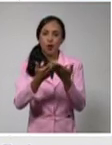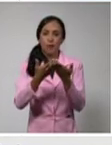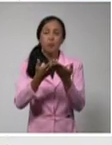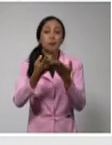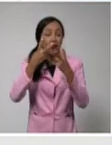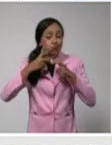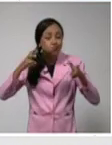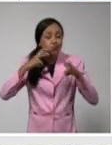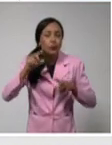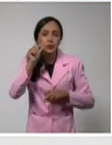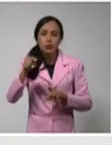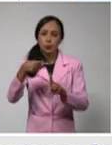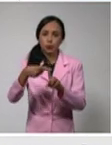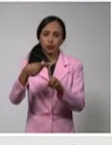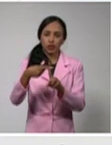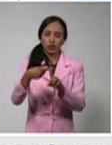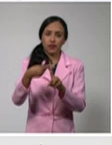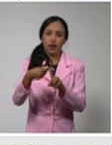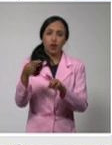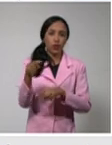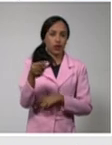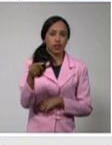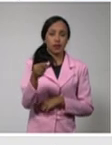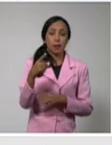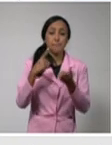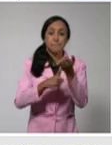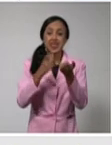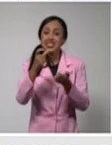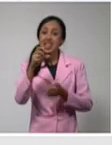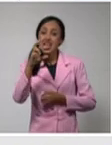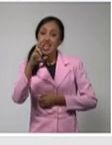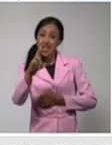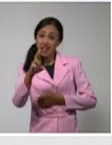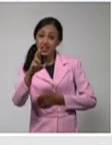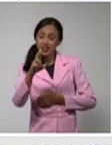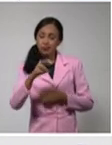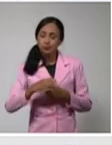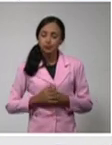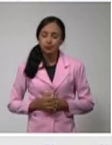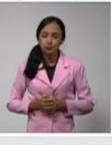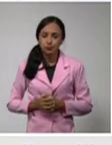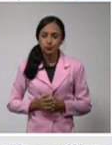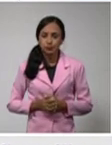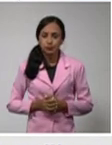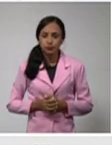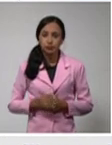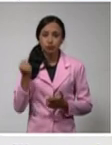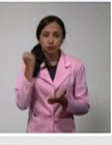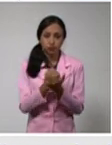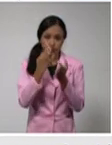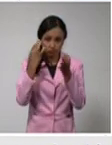-19 PCR. Y se han confirmado 64